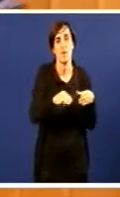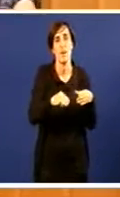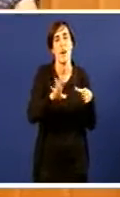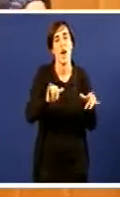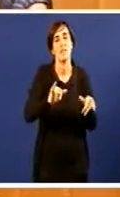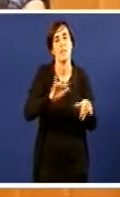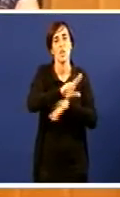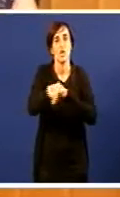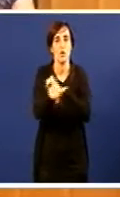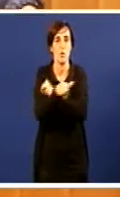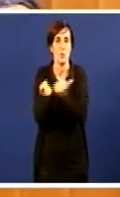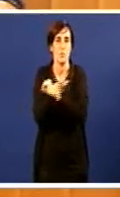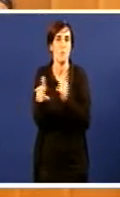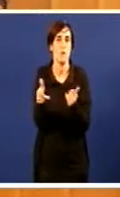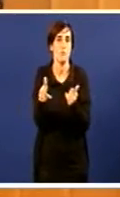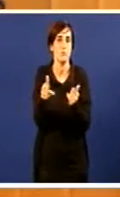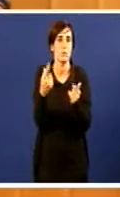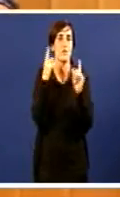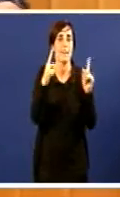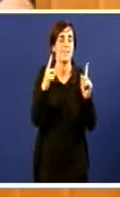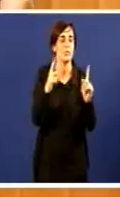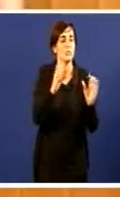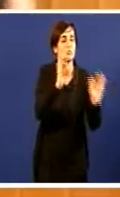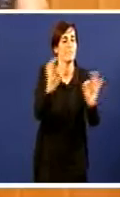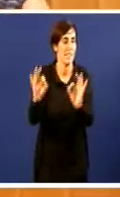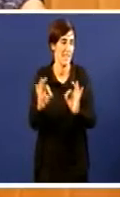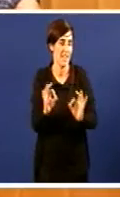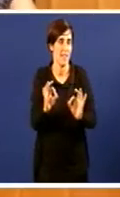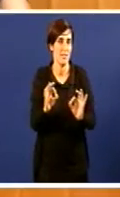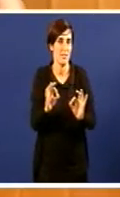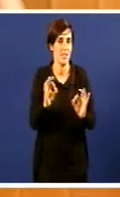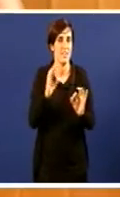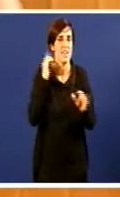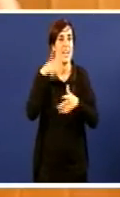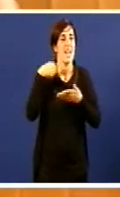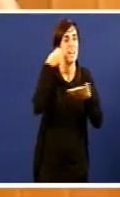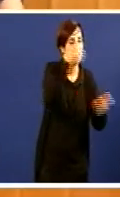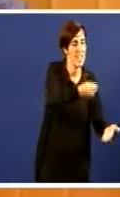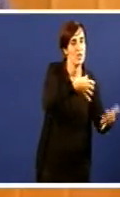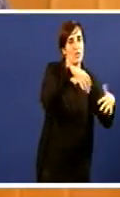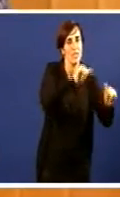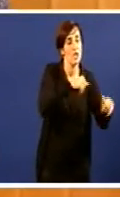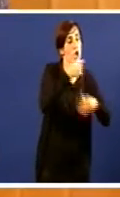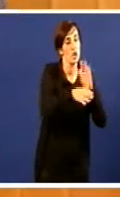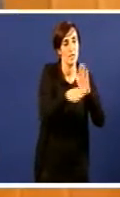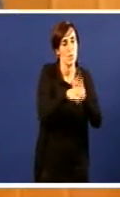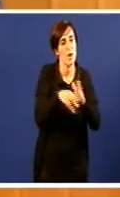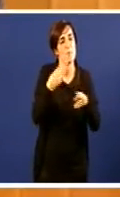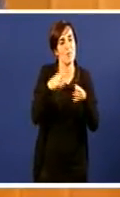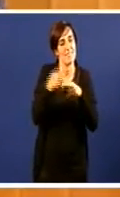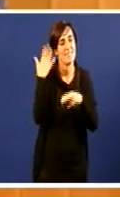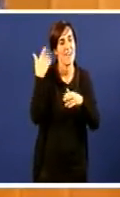aillados, non é estrutural e que o Partido Popular nin é heredero, nin é continuador da política do franquismo. Se o meu